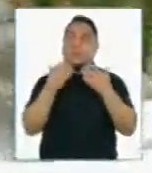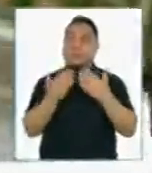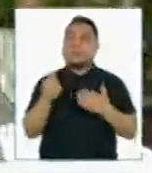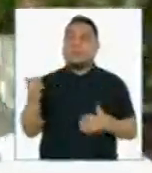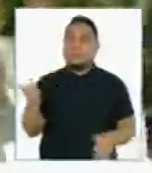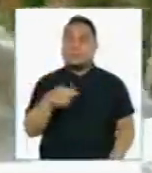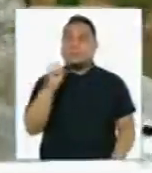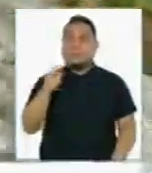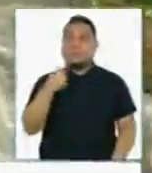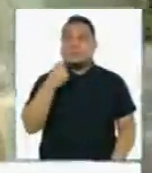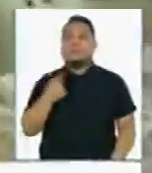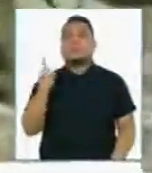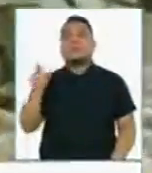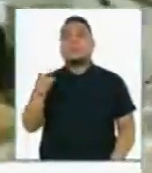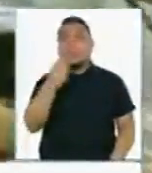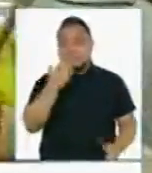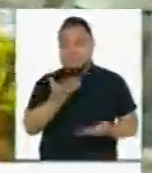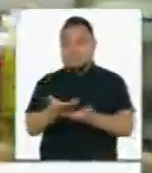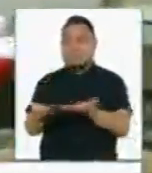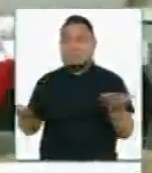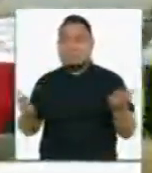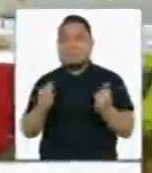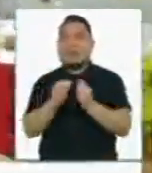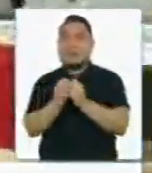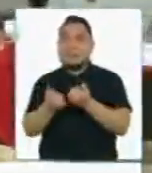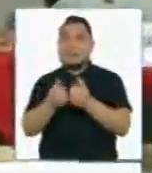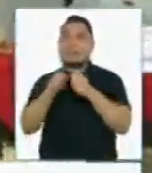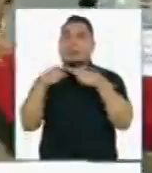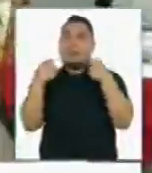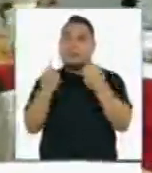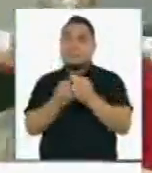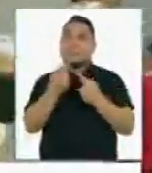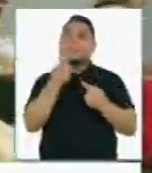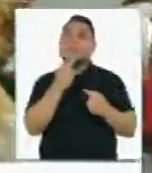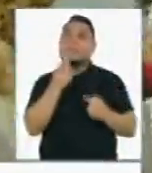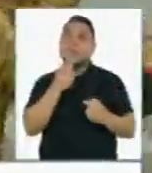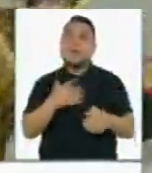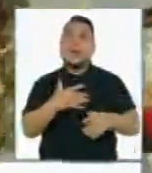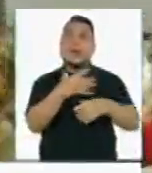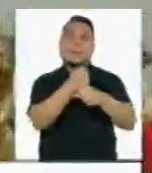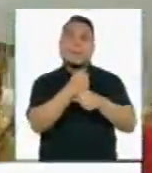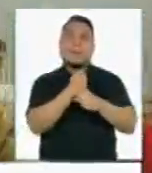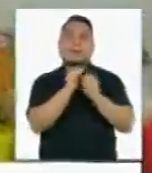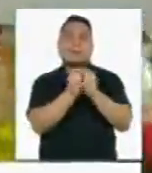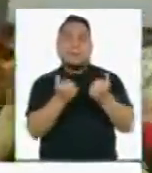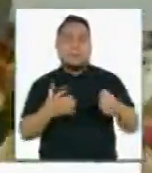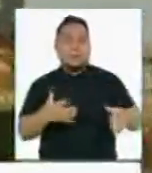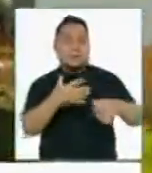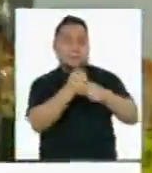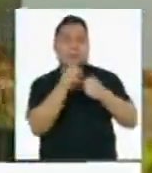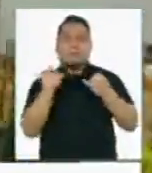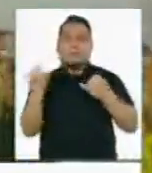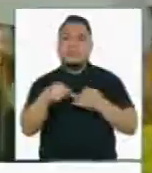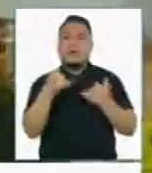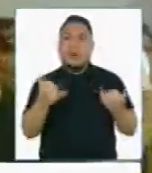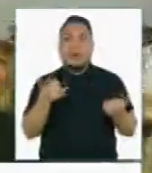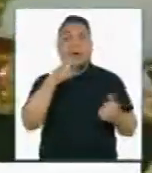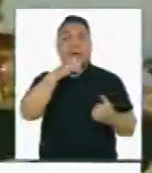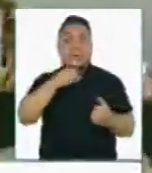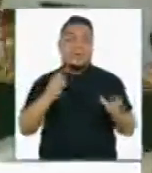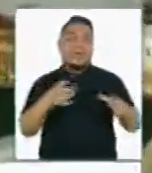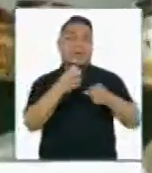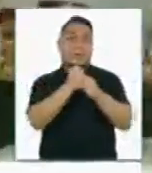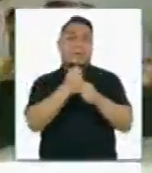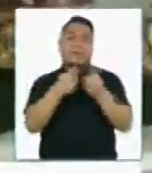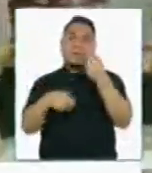despedir, con un poco de arte, además de la repostería, más de 15.000 panes, ya lo saben, los panetones, San Miguelito. La nueva novedad en esta época